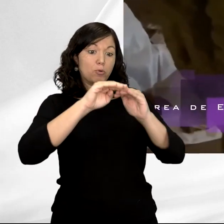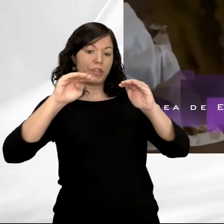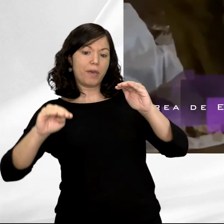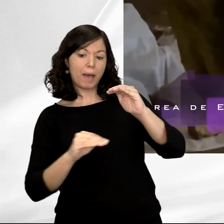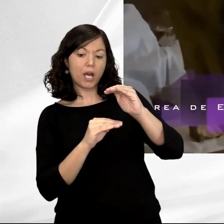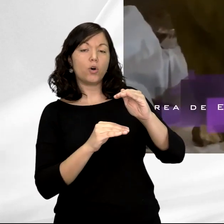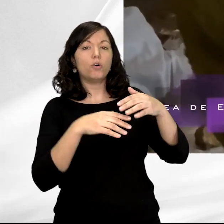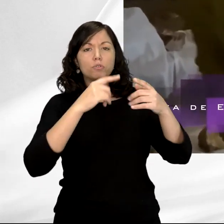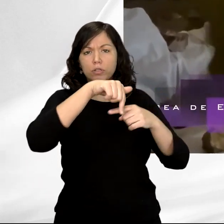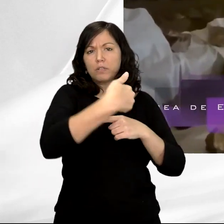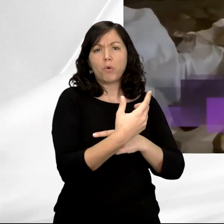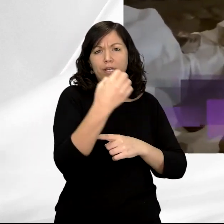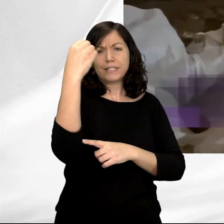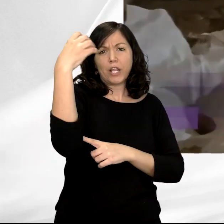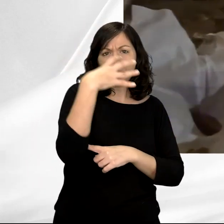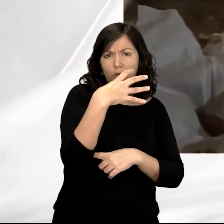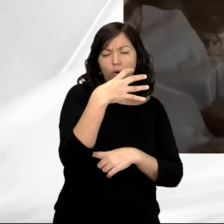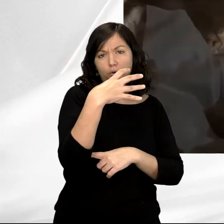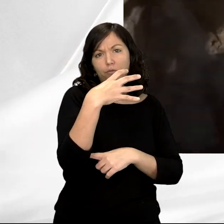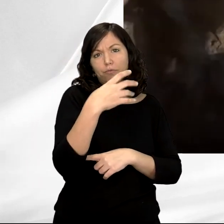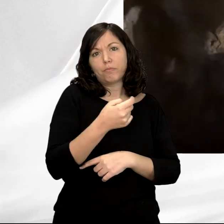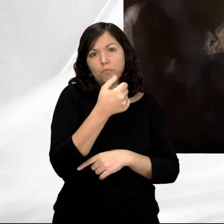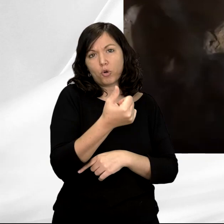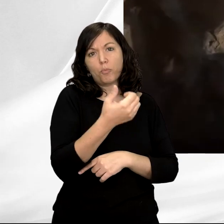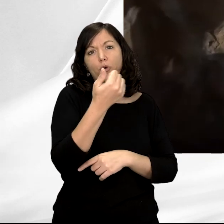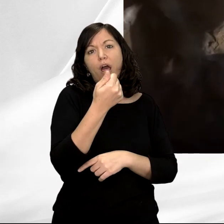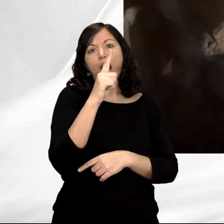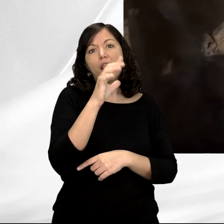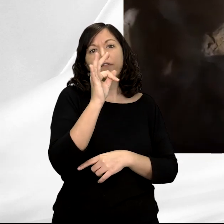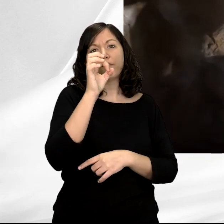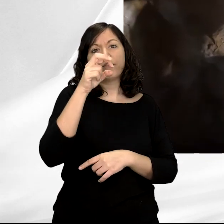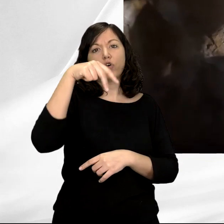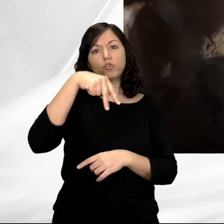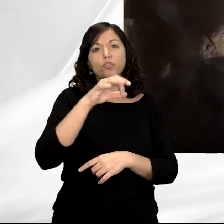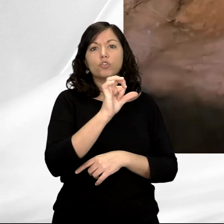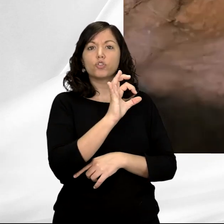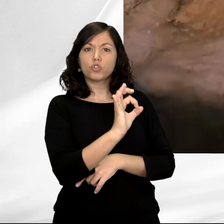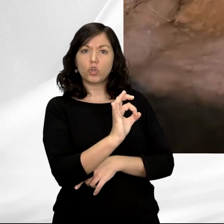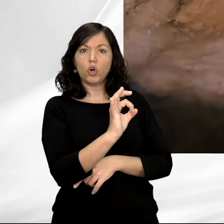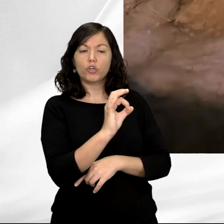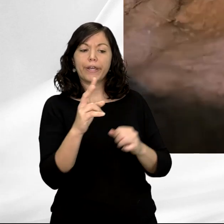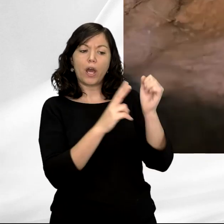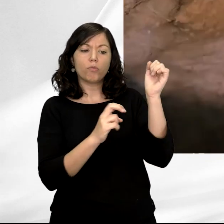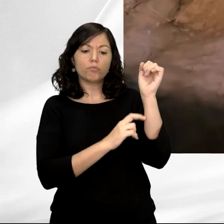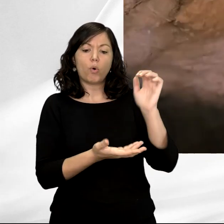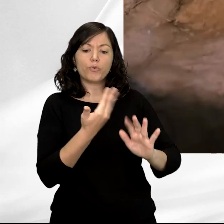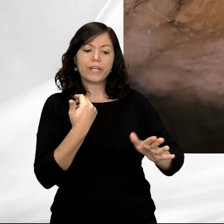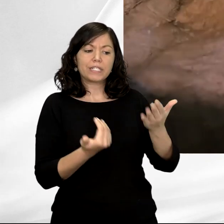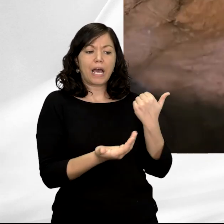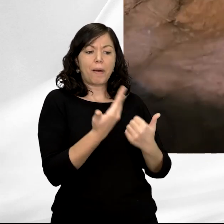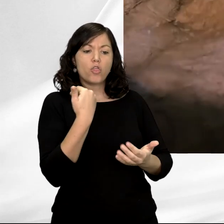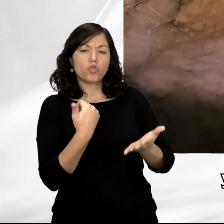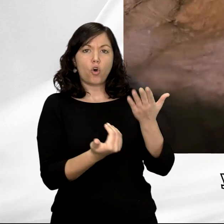lo que en su momento se denominó, por parte de Alfonso Moure, primer excavador de manera